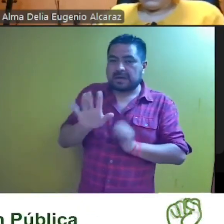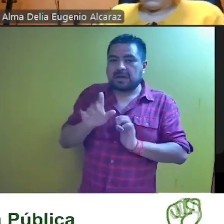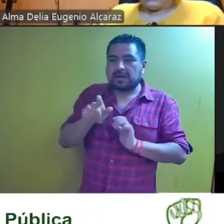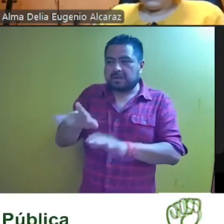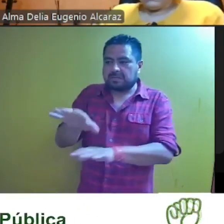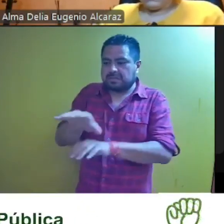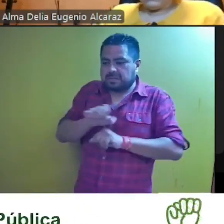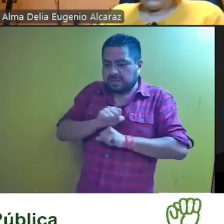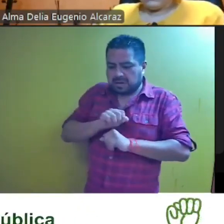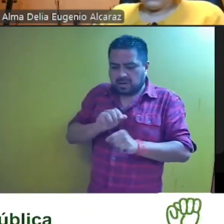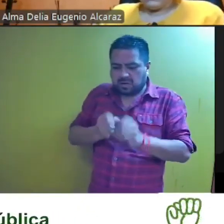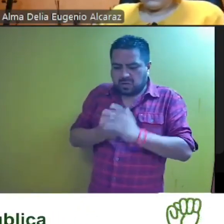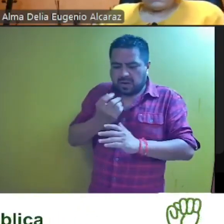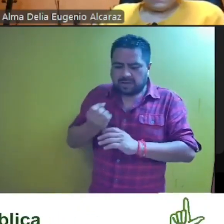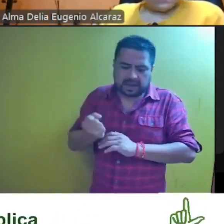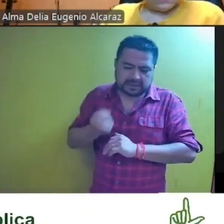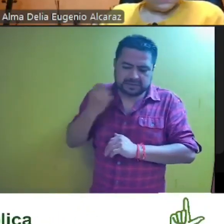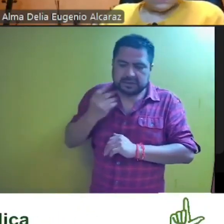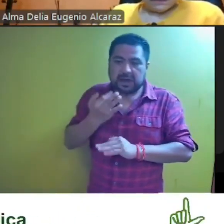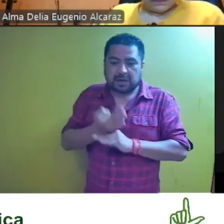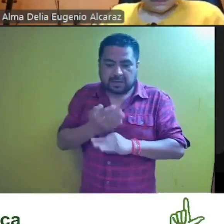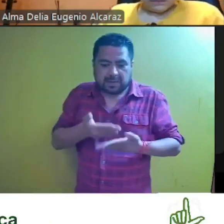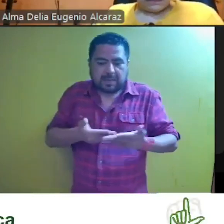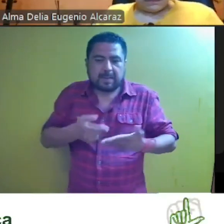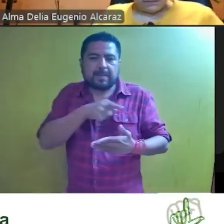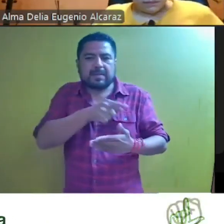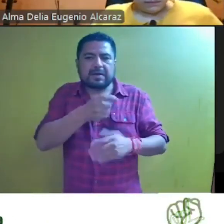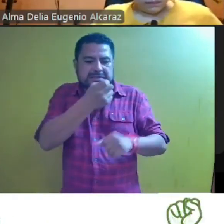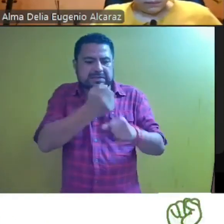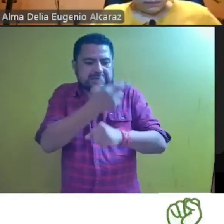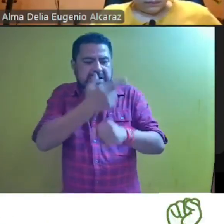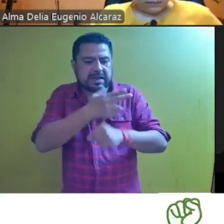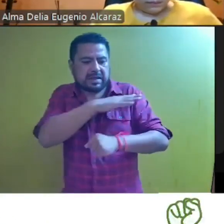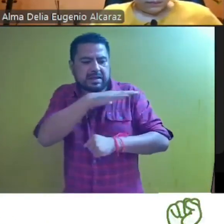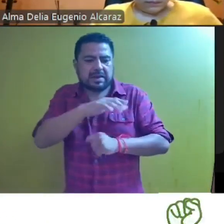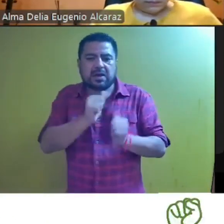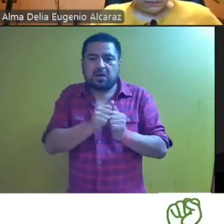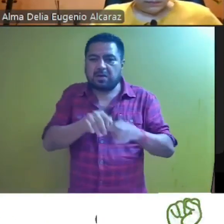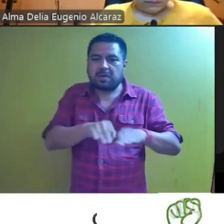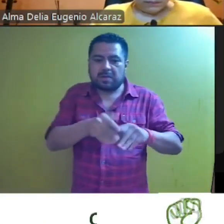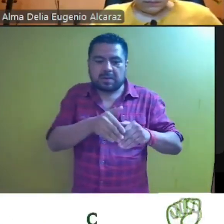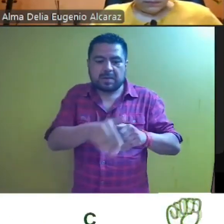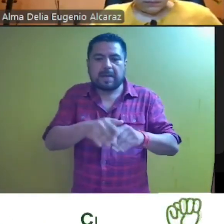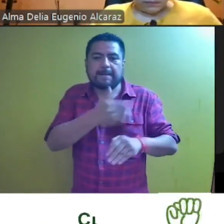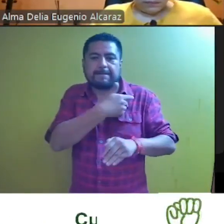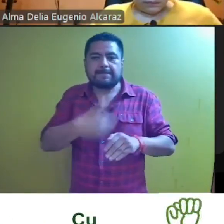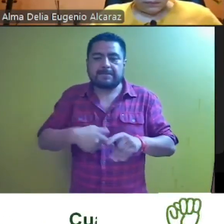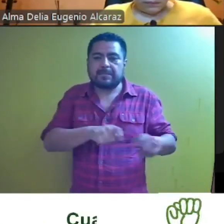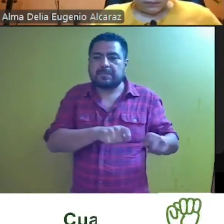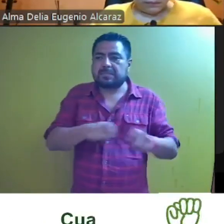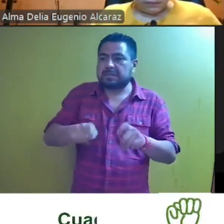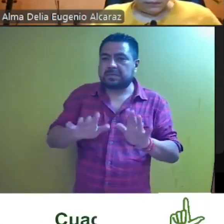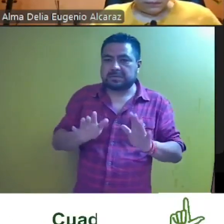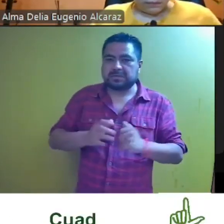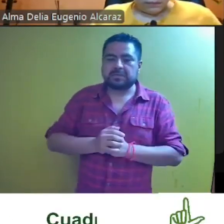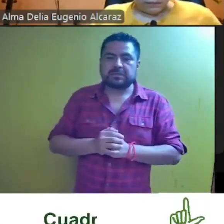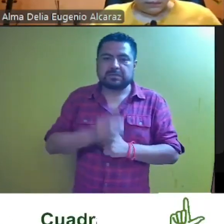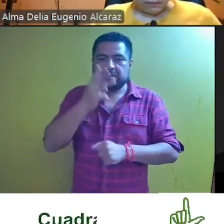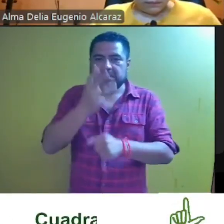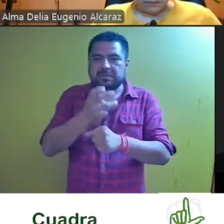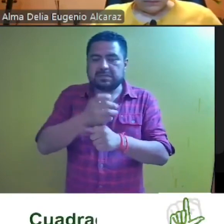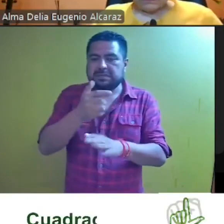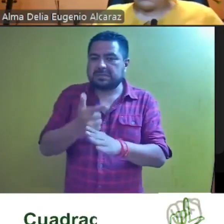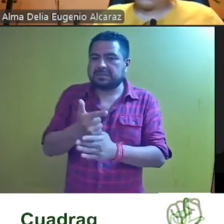asumirá la función de la asamblea ya que actualmente se encuentra como secretaria general en funciones de presidenta el tercer